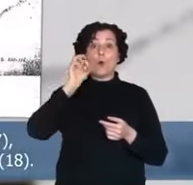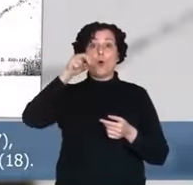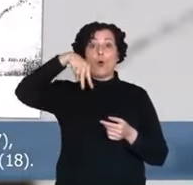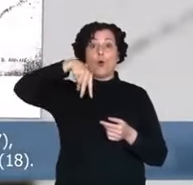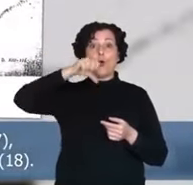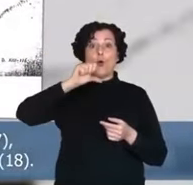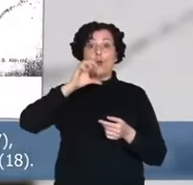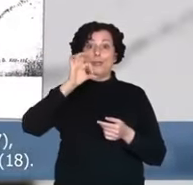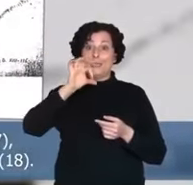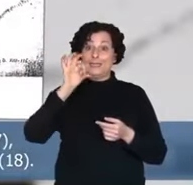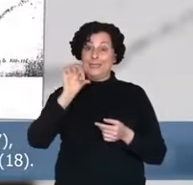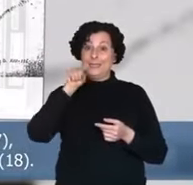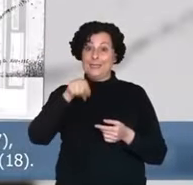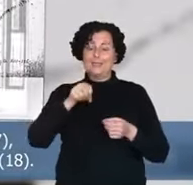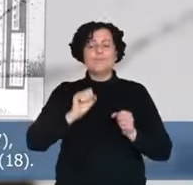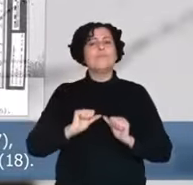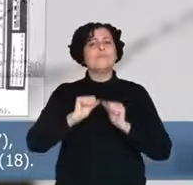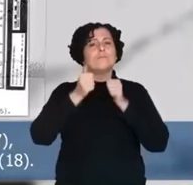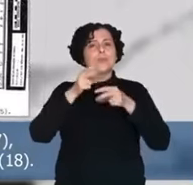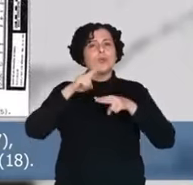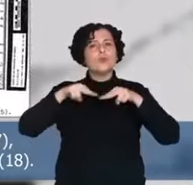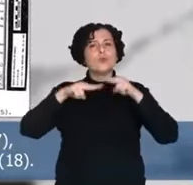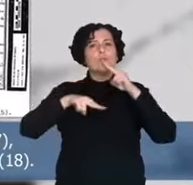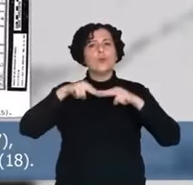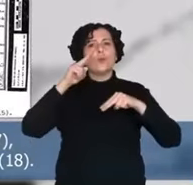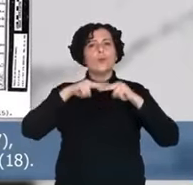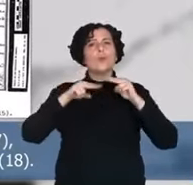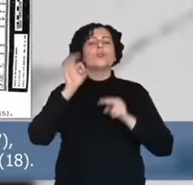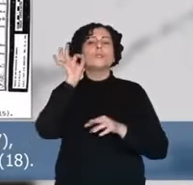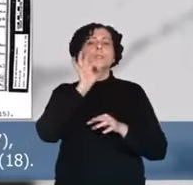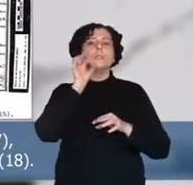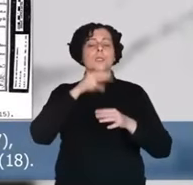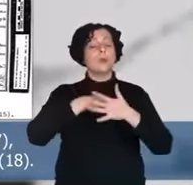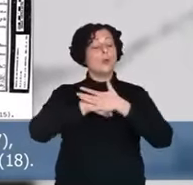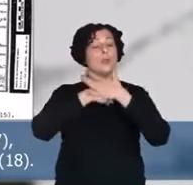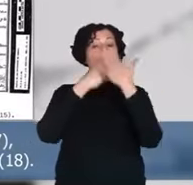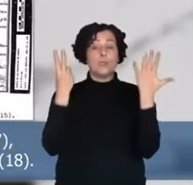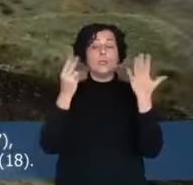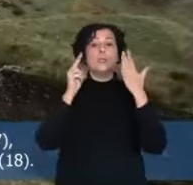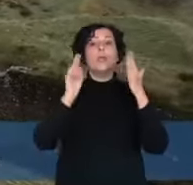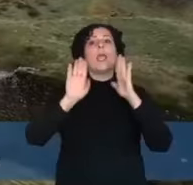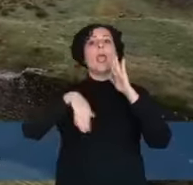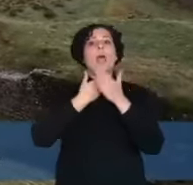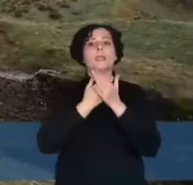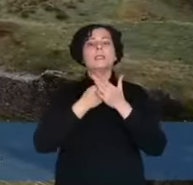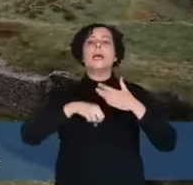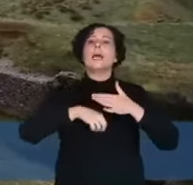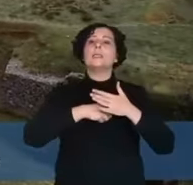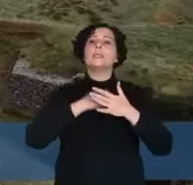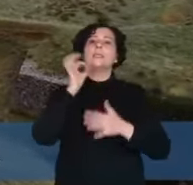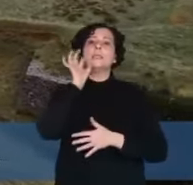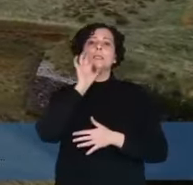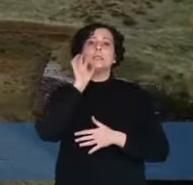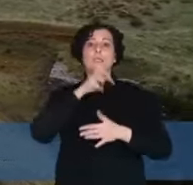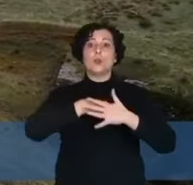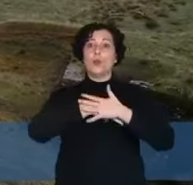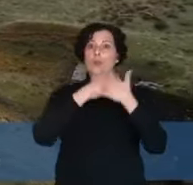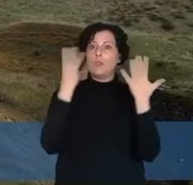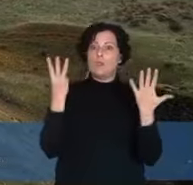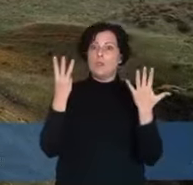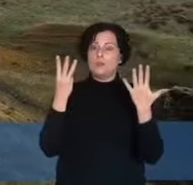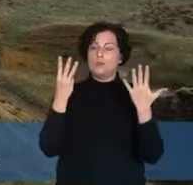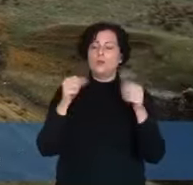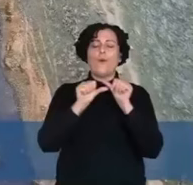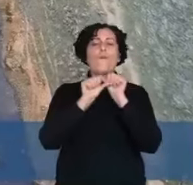principios del siglo XVII y se completó y reformó a principios del siglo XVIII. El Fortín es una construcción con forma de